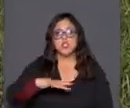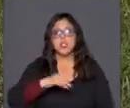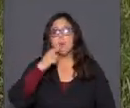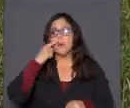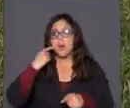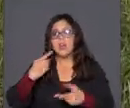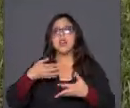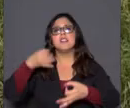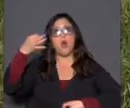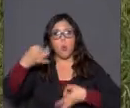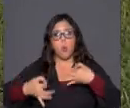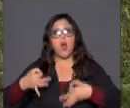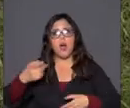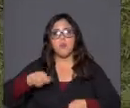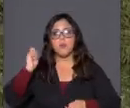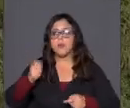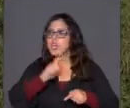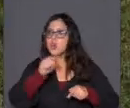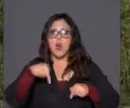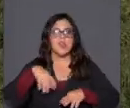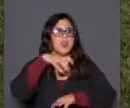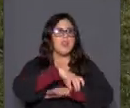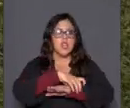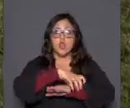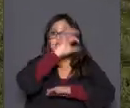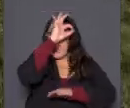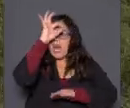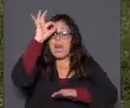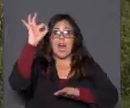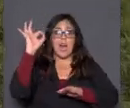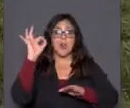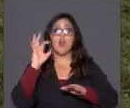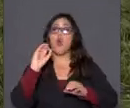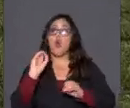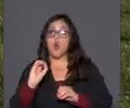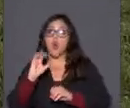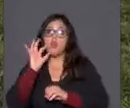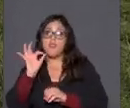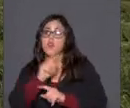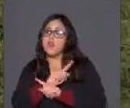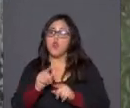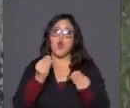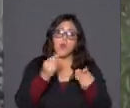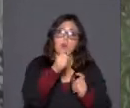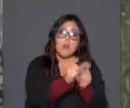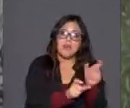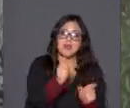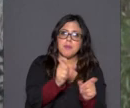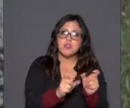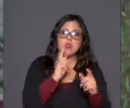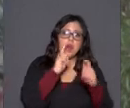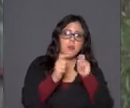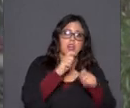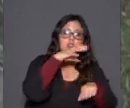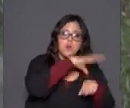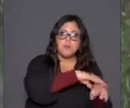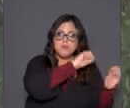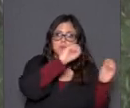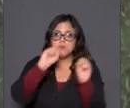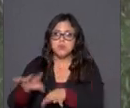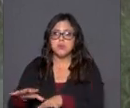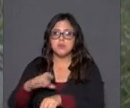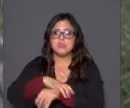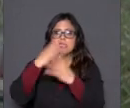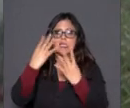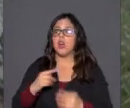y no estar ni aquí en la región de la Araucanía ni en Bío Bío, sino que para este tipo de reos existe obviamente este tipo de cárceles. Última